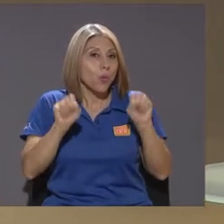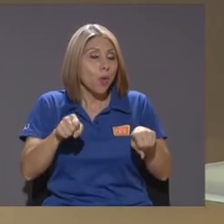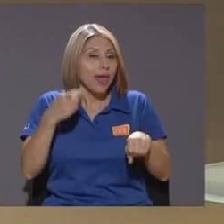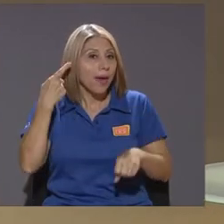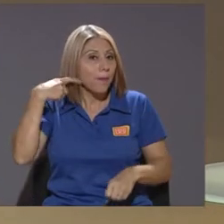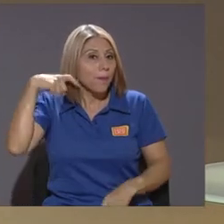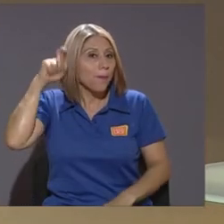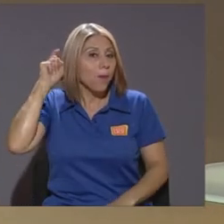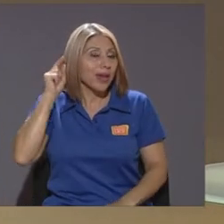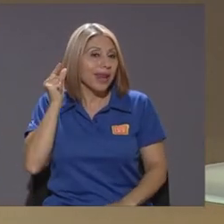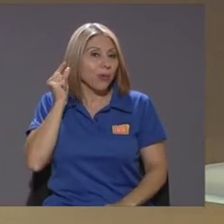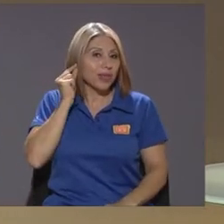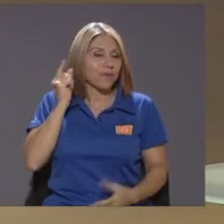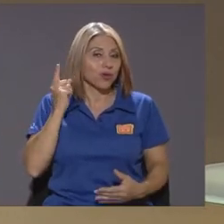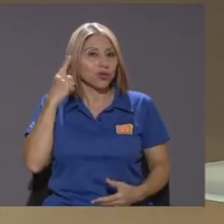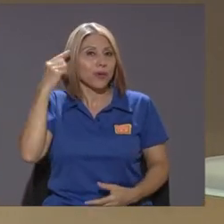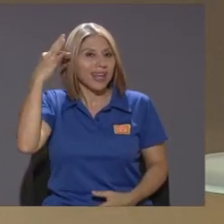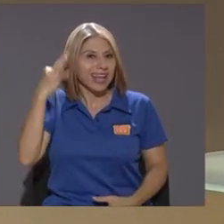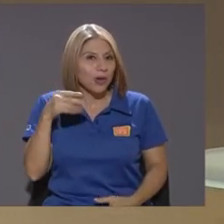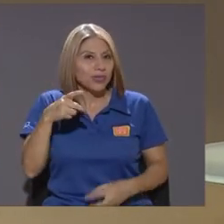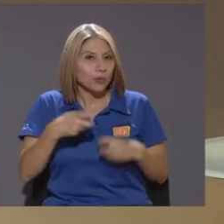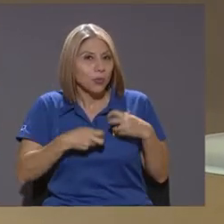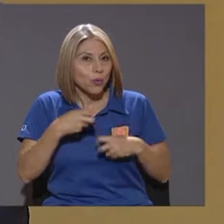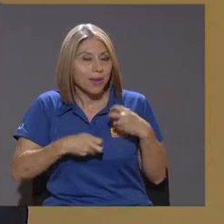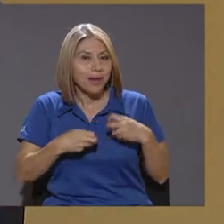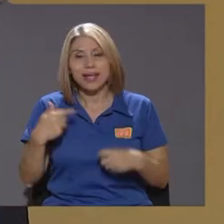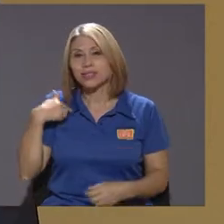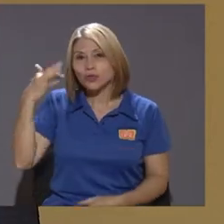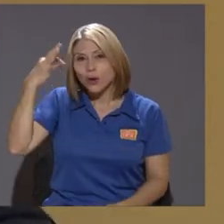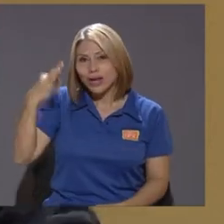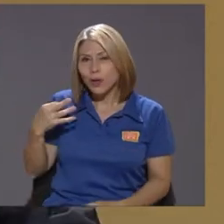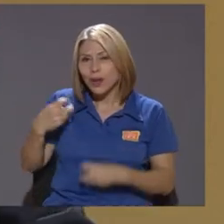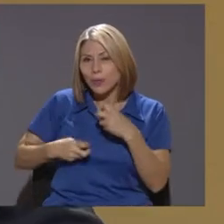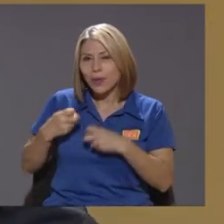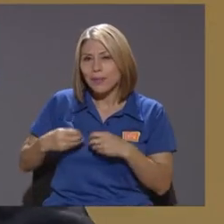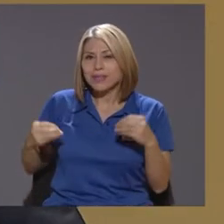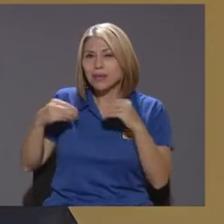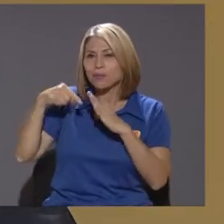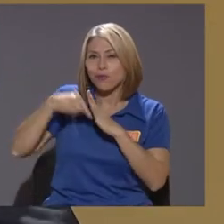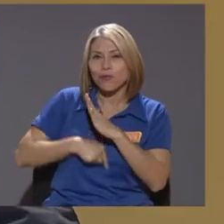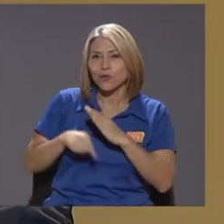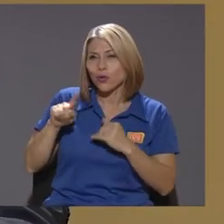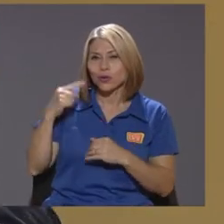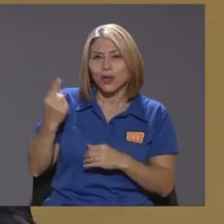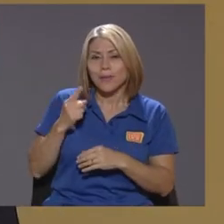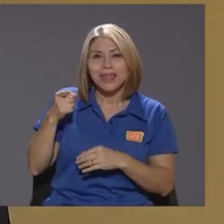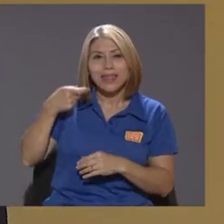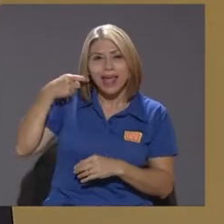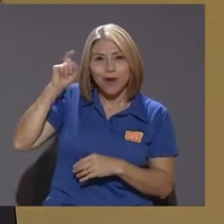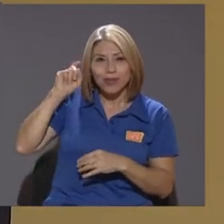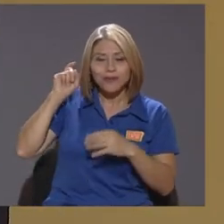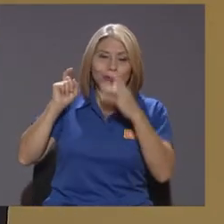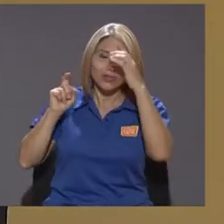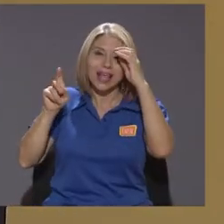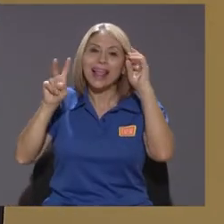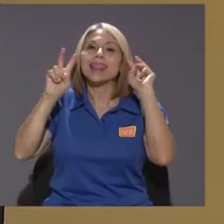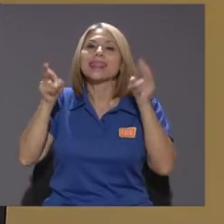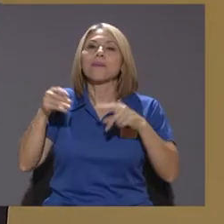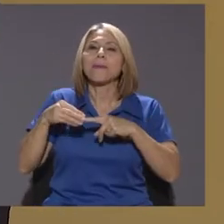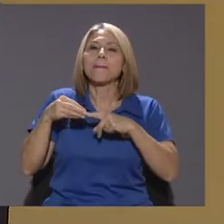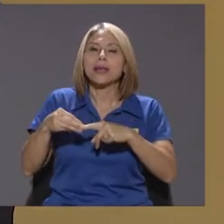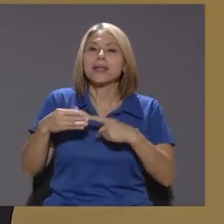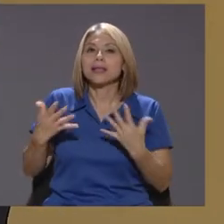audífonos porque yo creo que ahí hay un problema yo creo que el problema vamos un poco más profundo de los audífonos no importa el tema el tema fundamental es